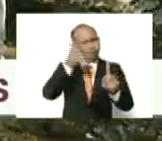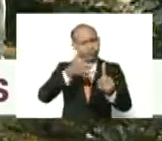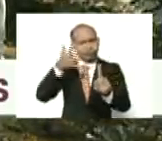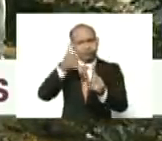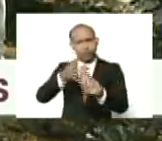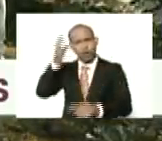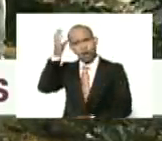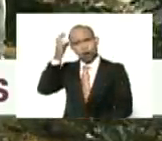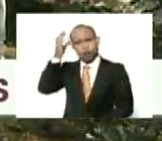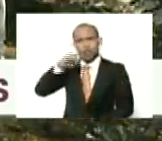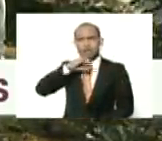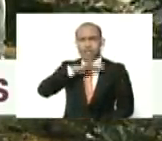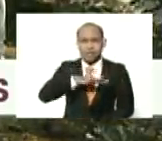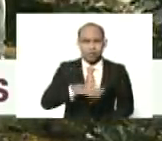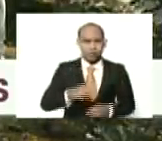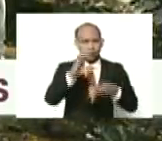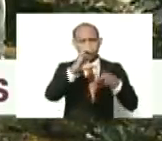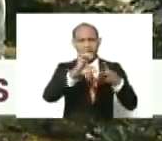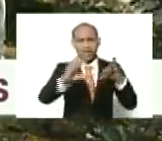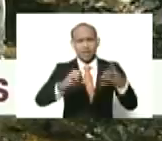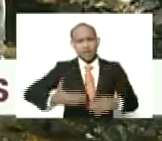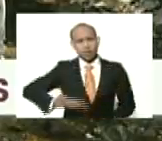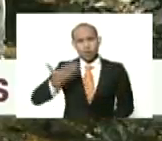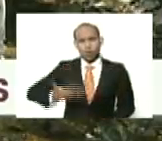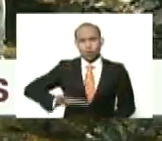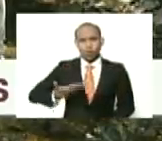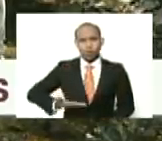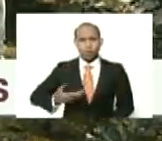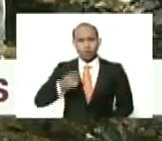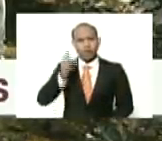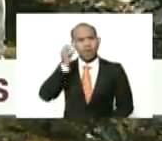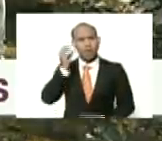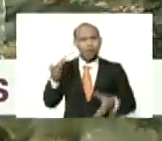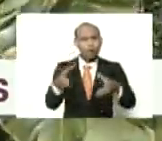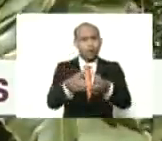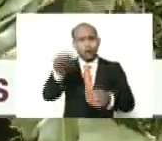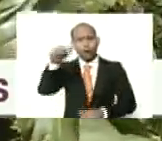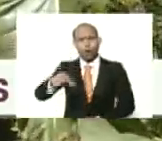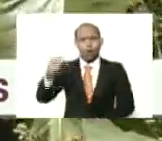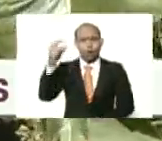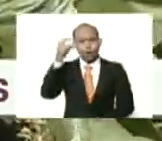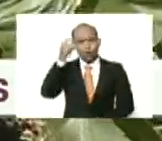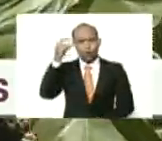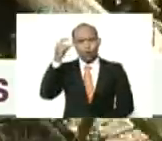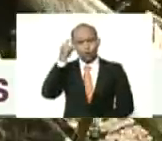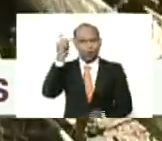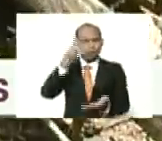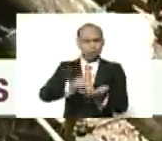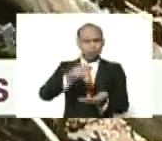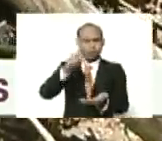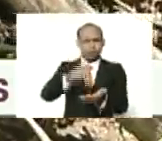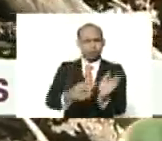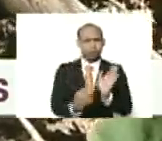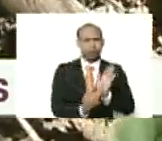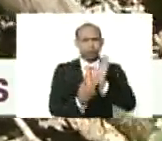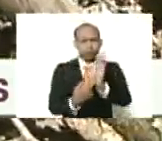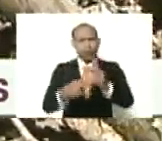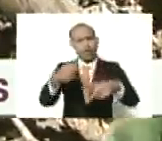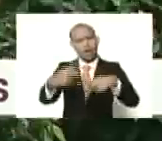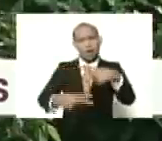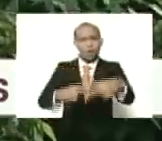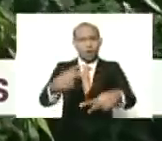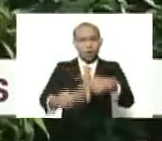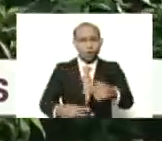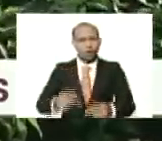y conciencia histórica han sido los elementos fundamentales para que estas mujeres hoy sea parte de su realidad la producción.